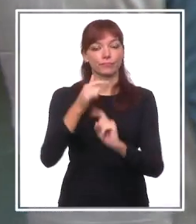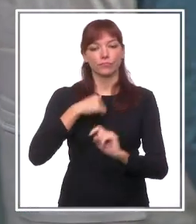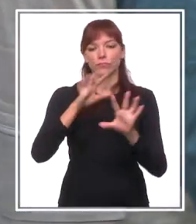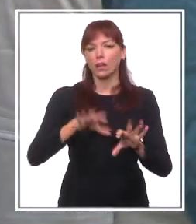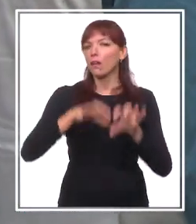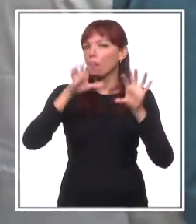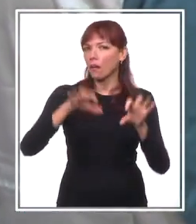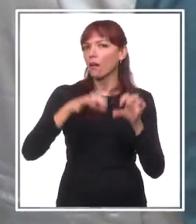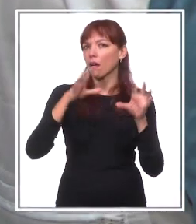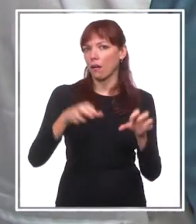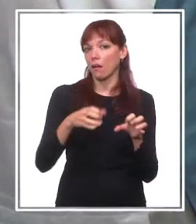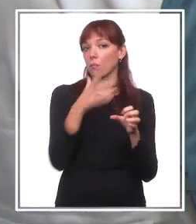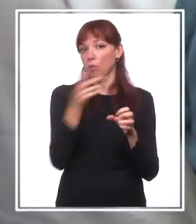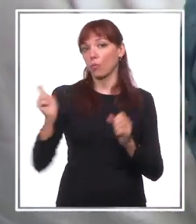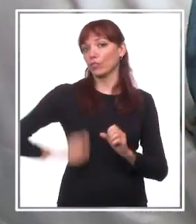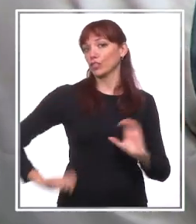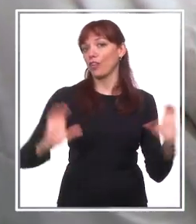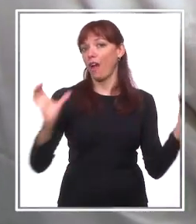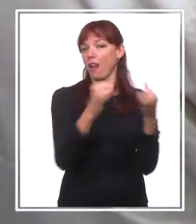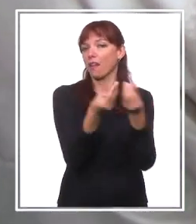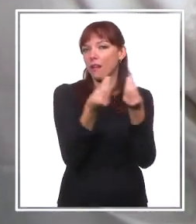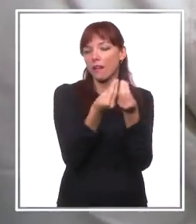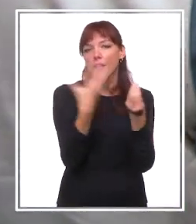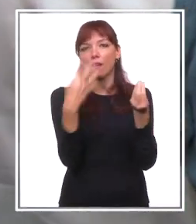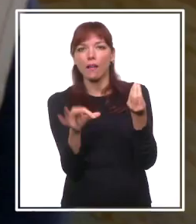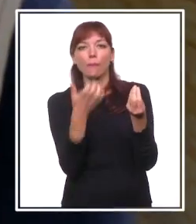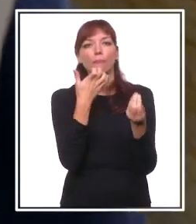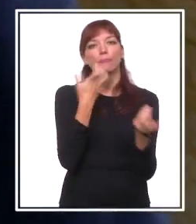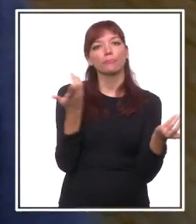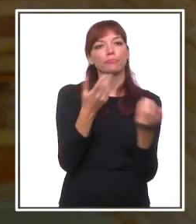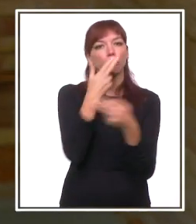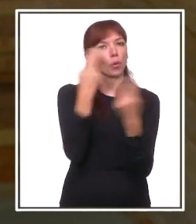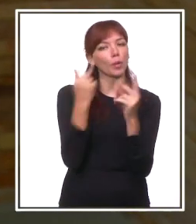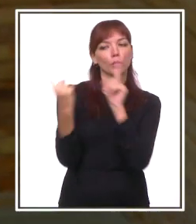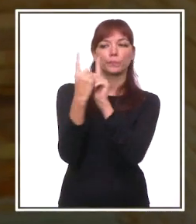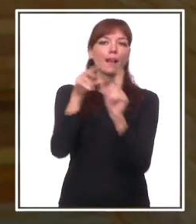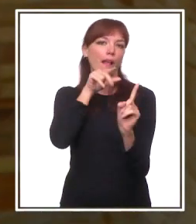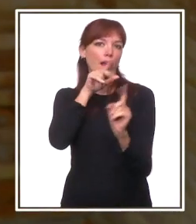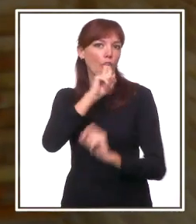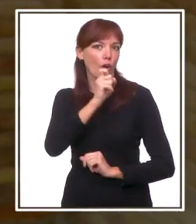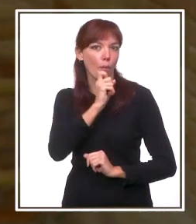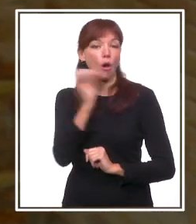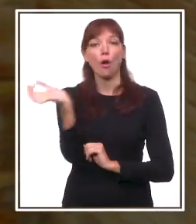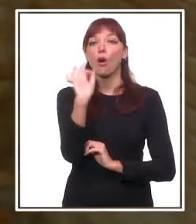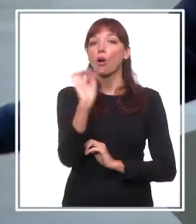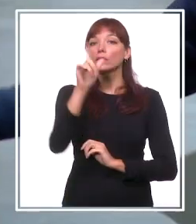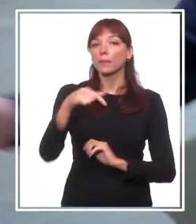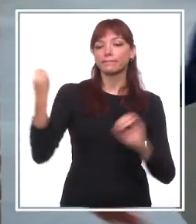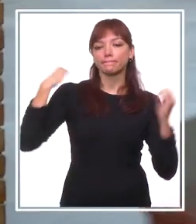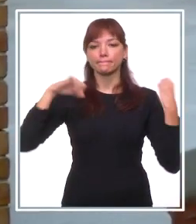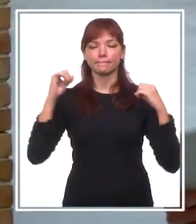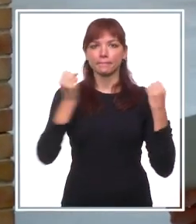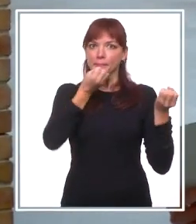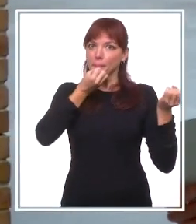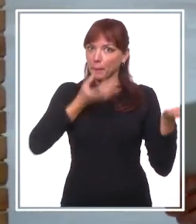aprendiendo junto con los profesionales de cómo hablar de cara al público, también comportarse de cara al